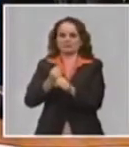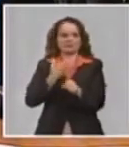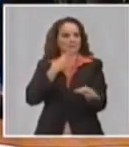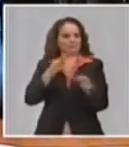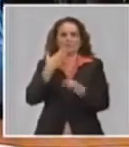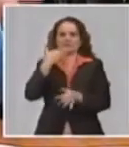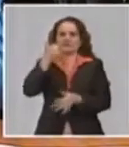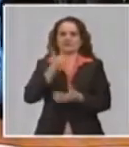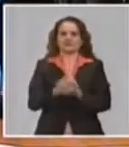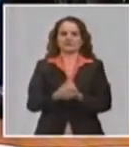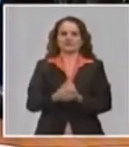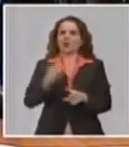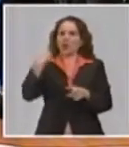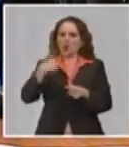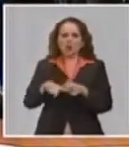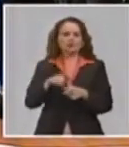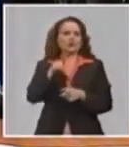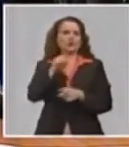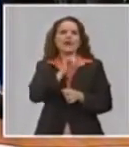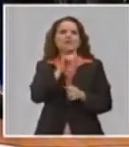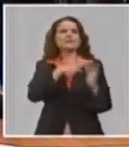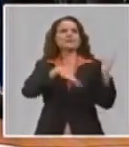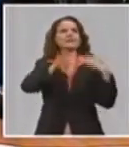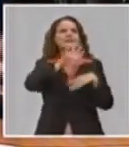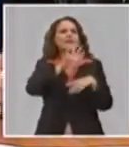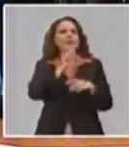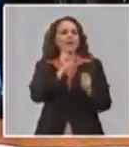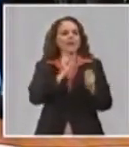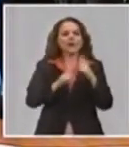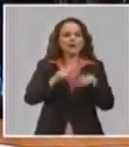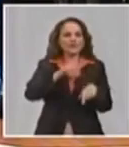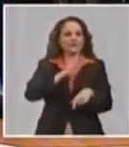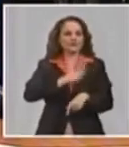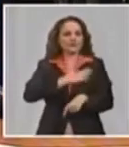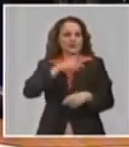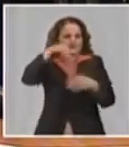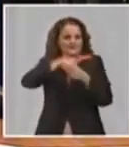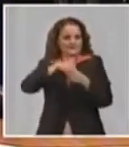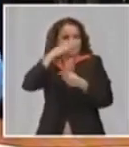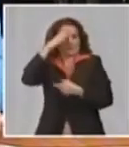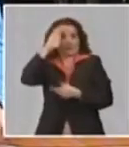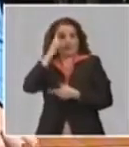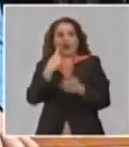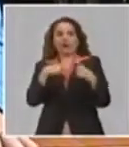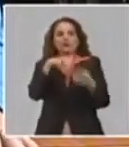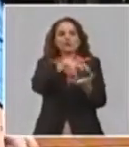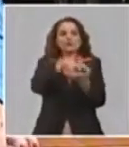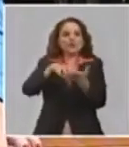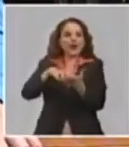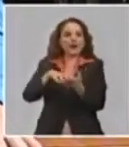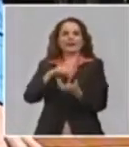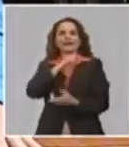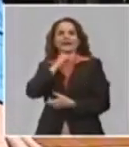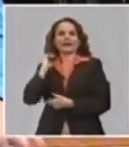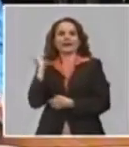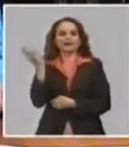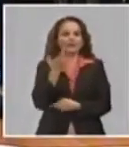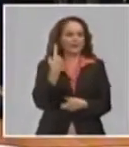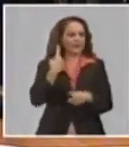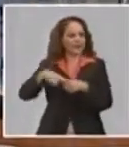hizo una adecuación rápida a partir de la serie de determinados centros gastronómicos. Nosotros en este momento tenemos